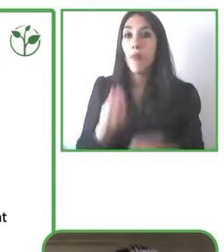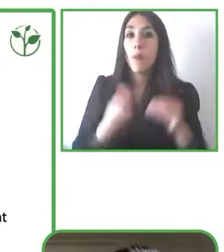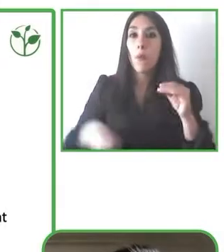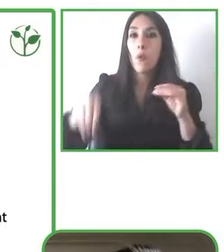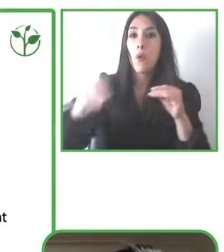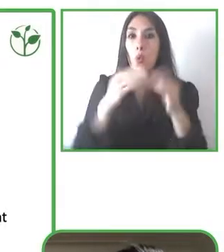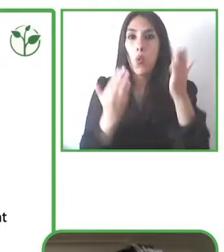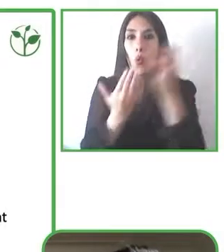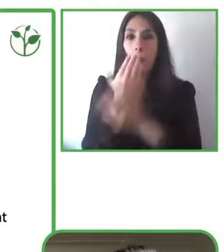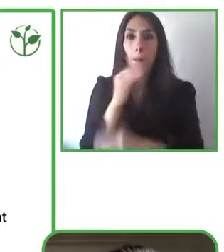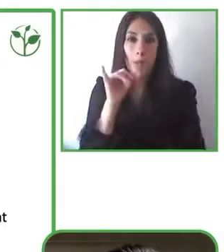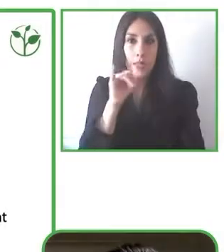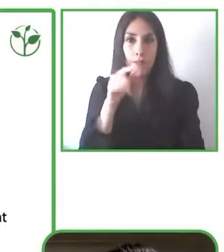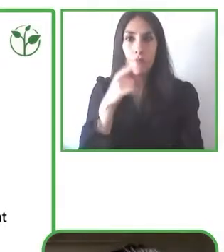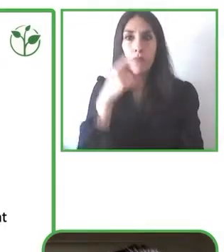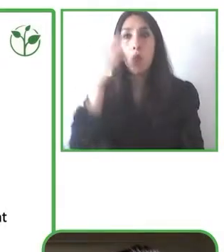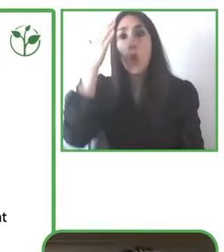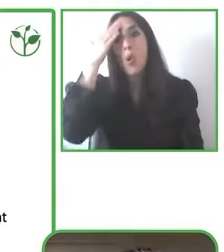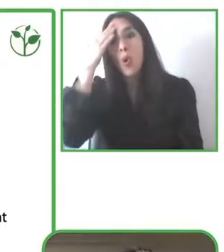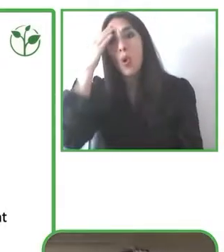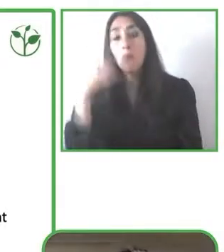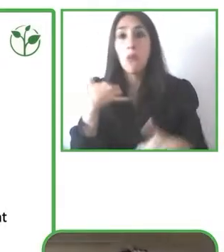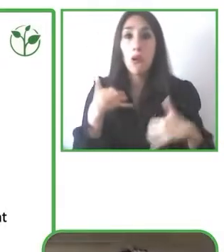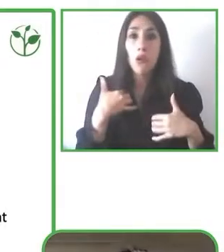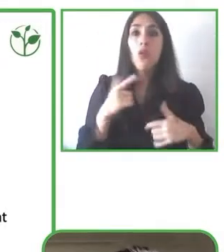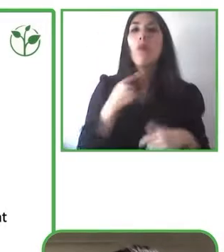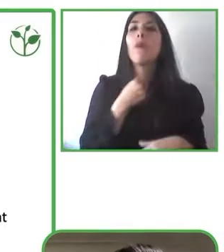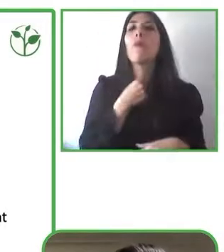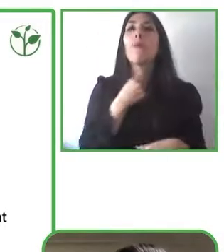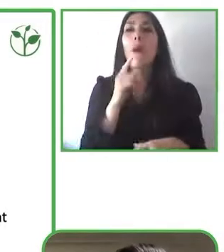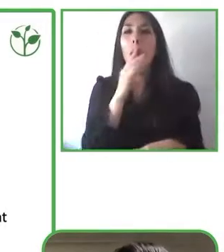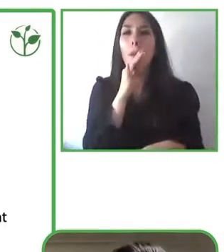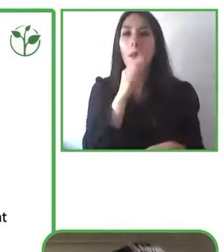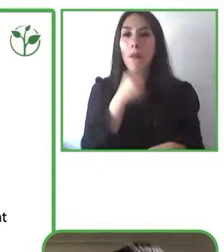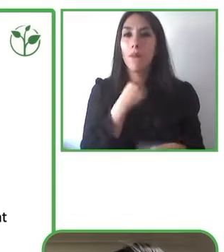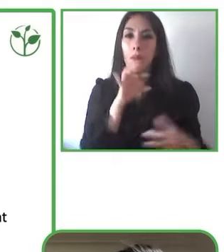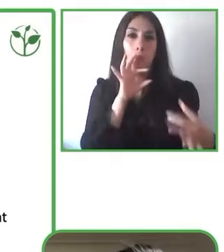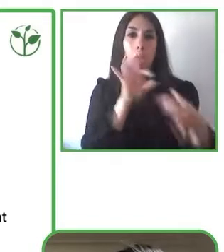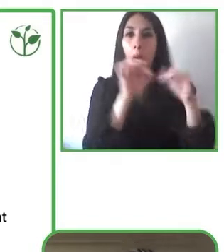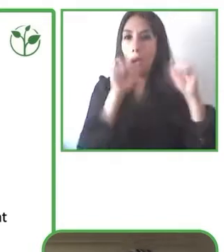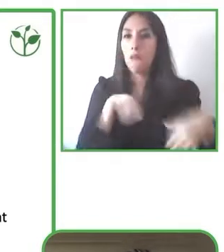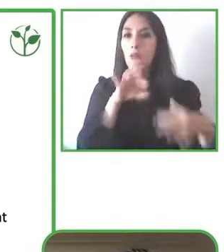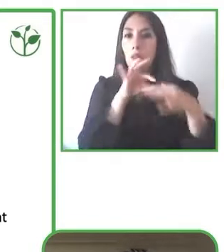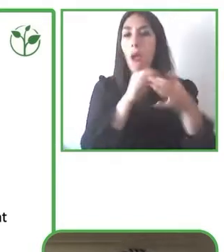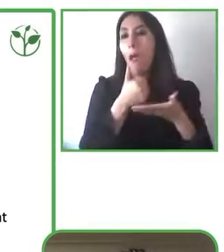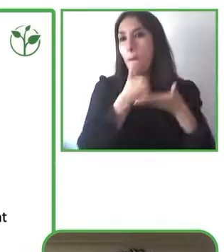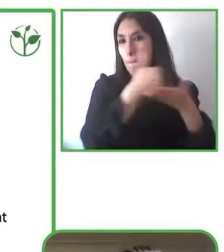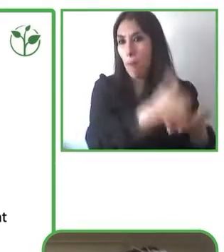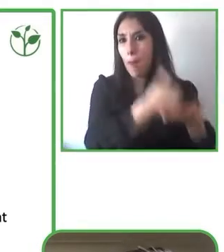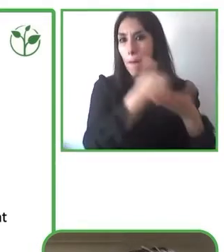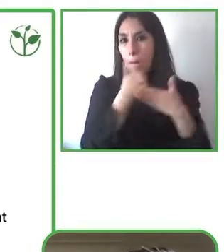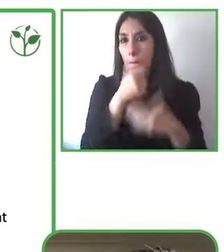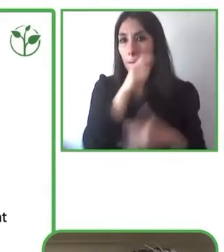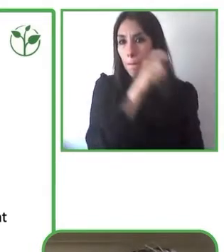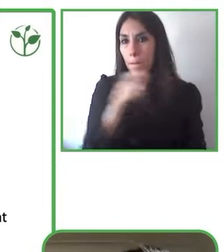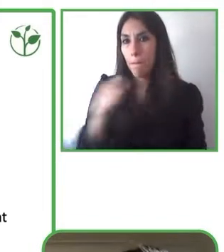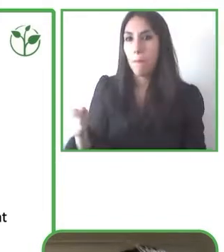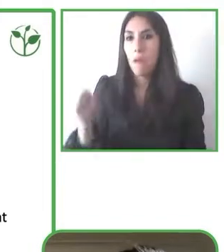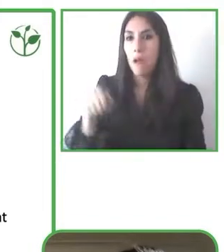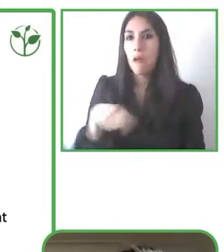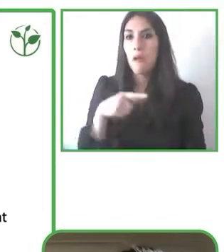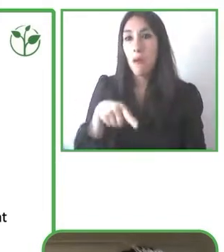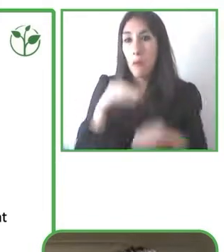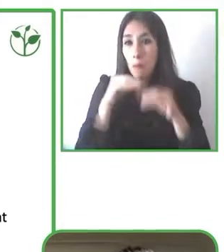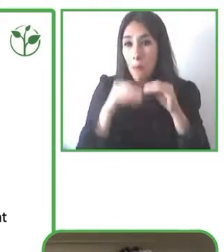línea que queremos presentar para ayudar a las personas que tienen problemas en su discurso o en el habla. Y